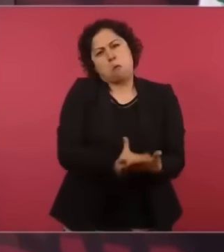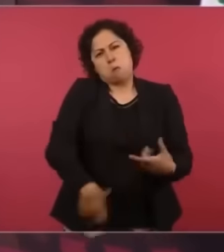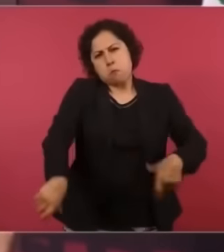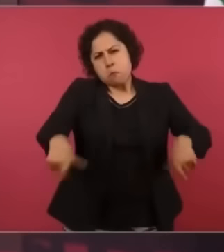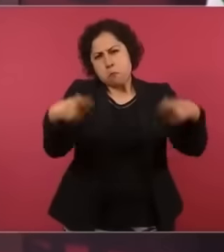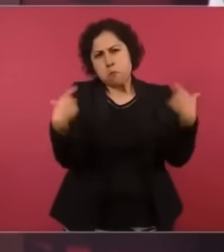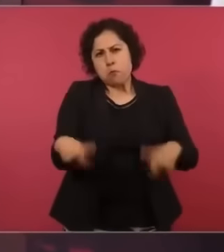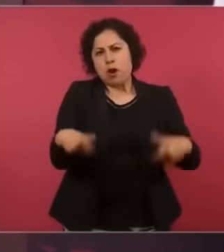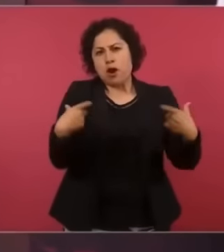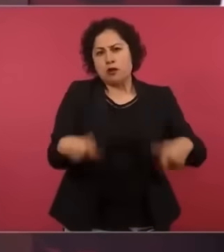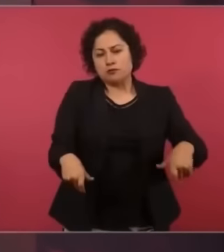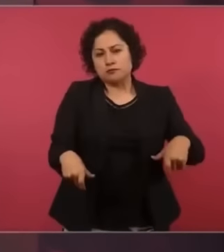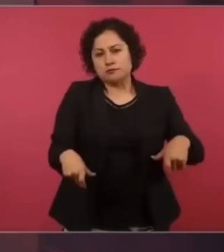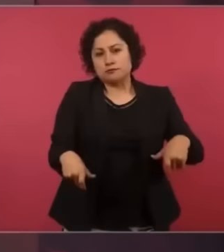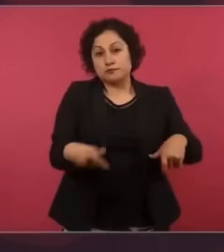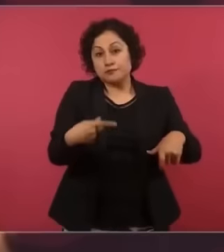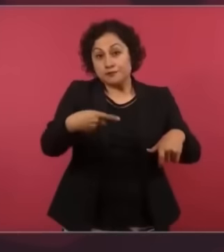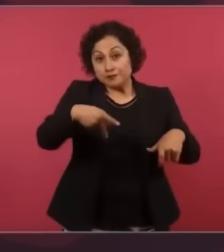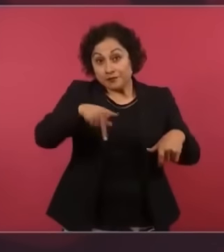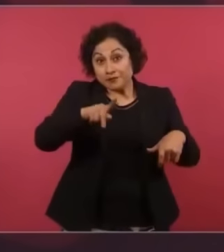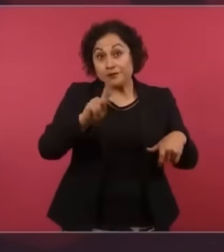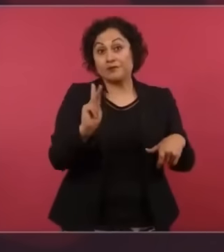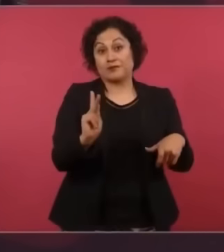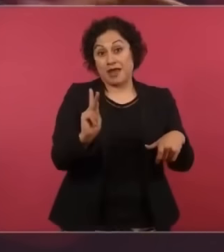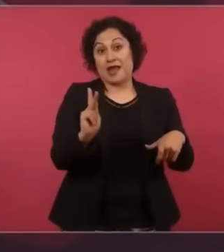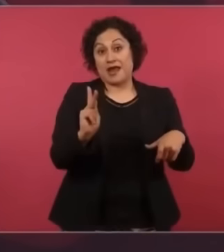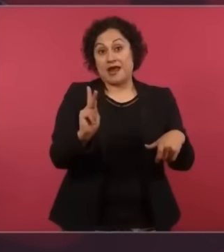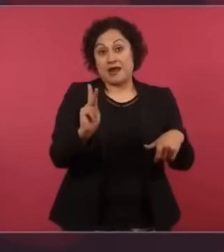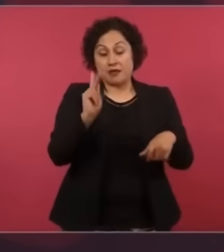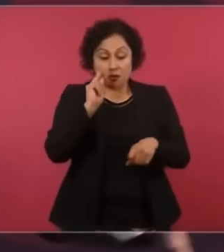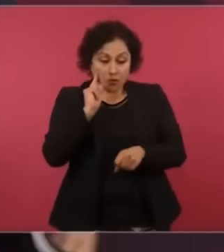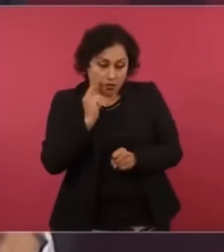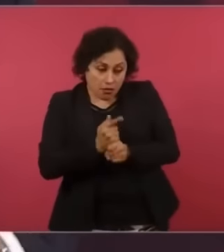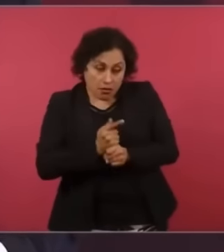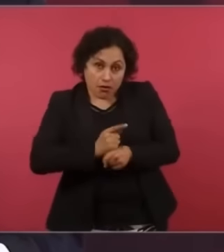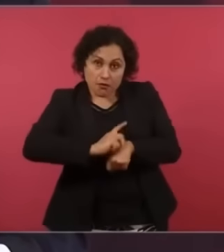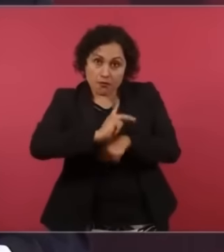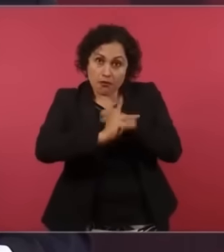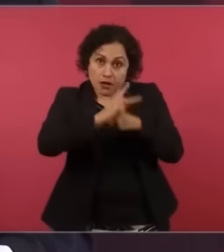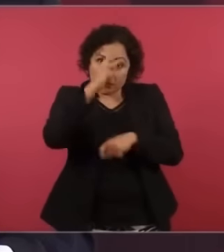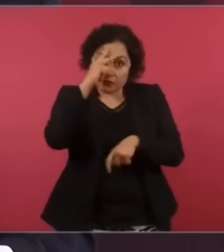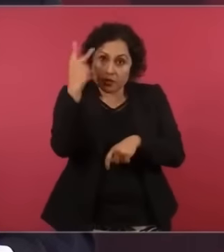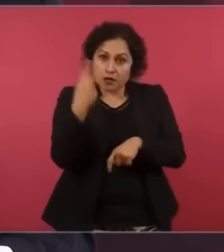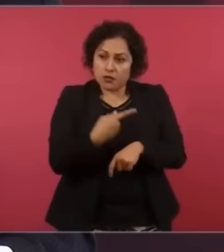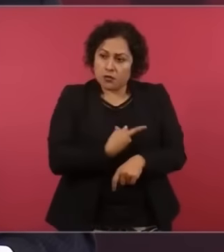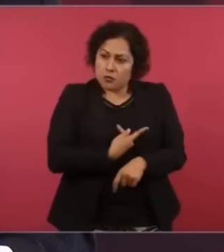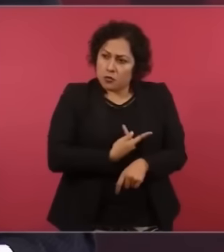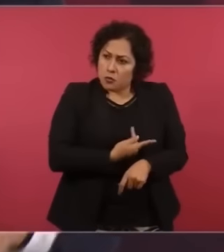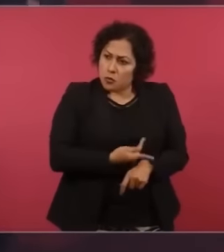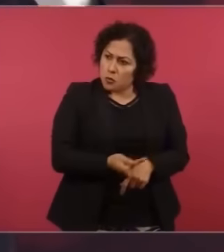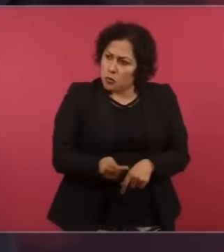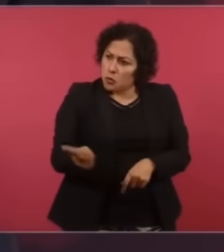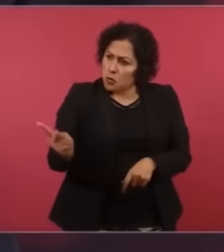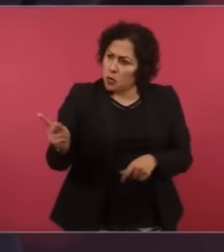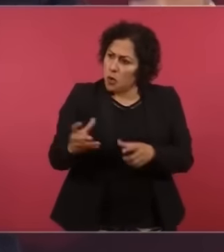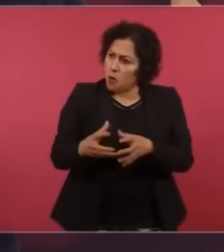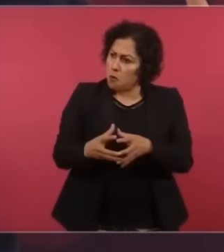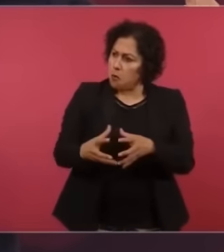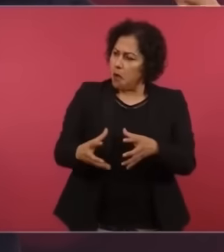es cuando hay más pobreza, es el